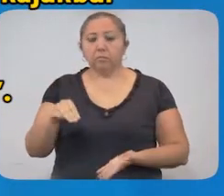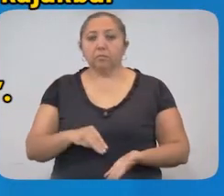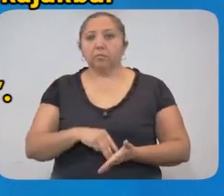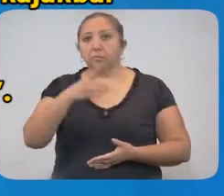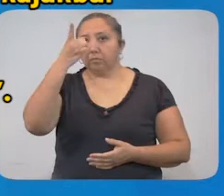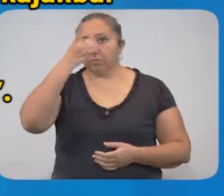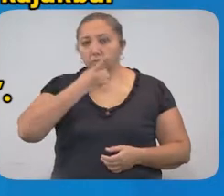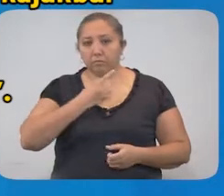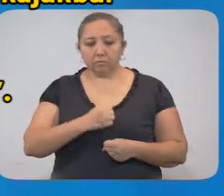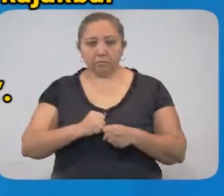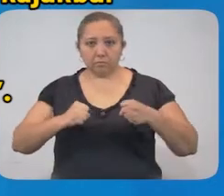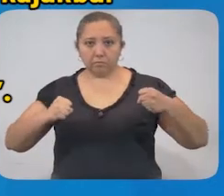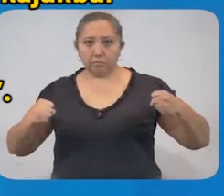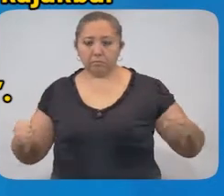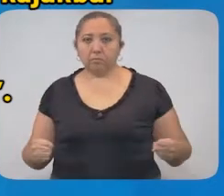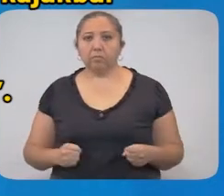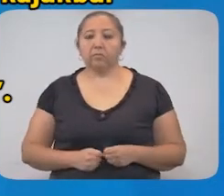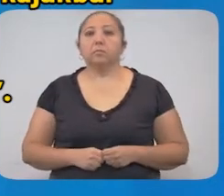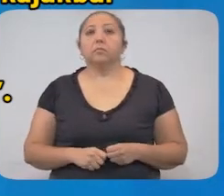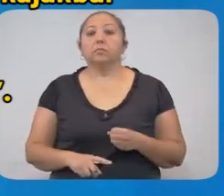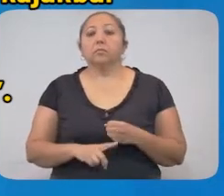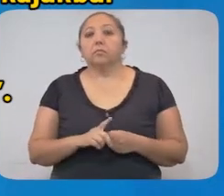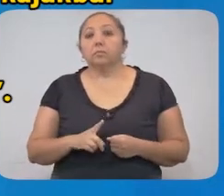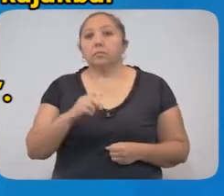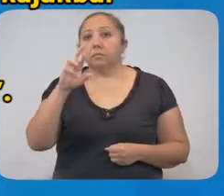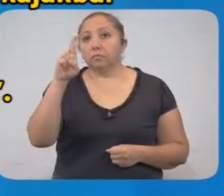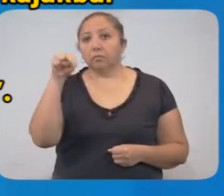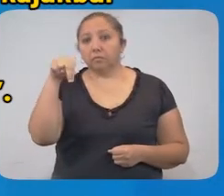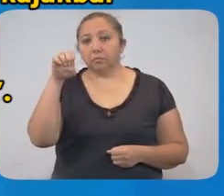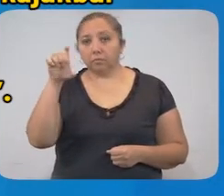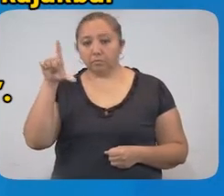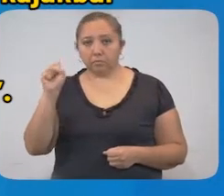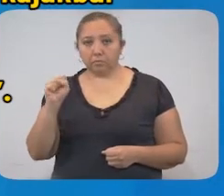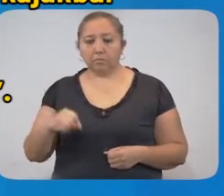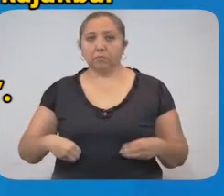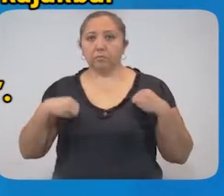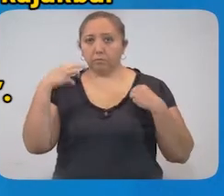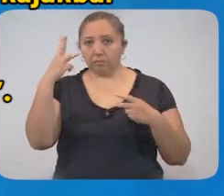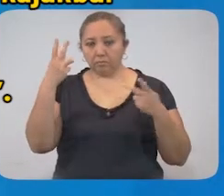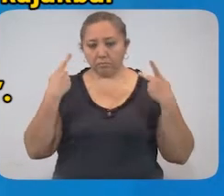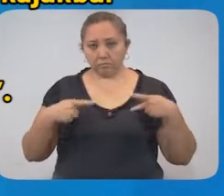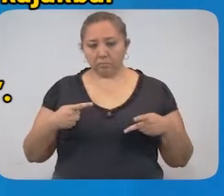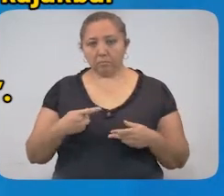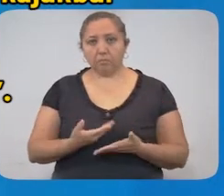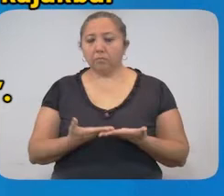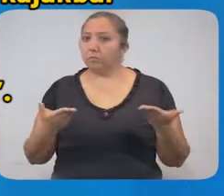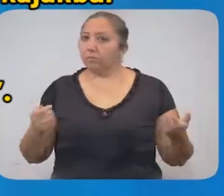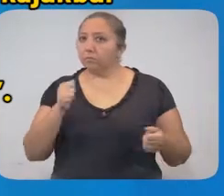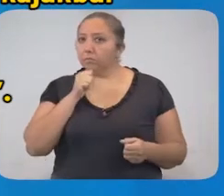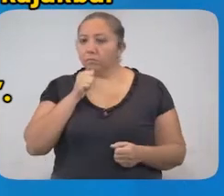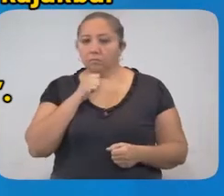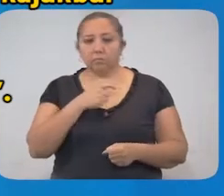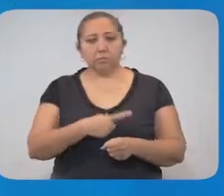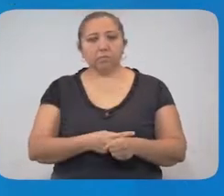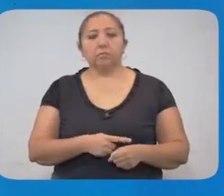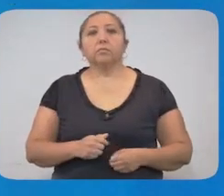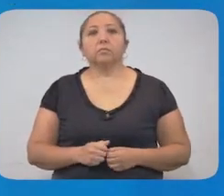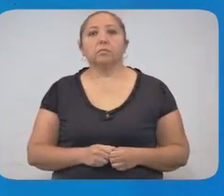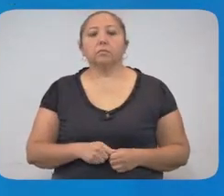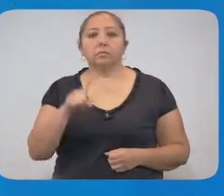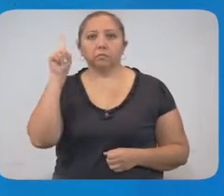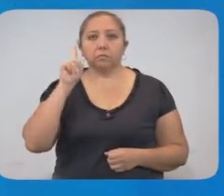con diabetes, obesidad e insuficiencia renal crónica. Vivía con tres personas que al momento se reportan asintomáticas.